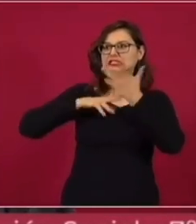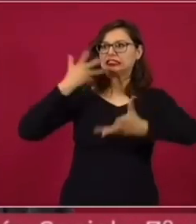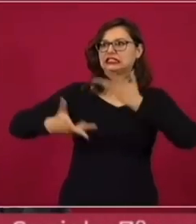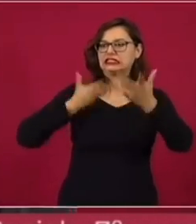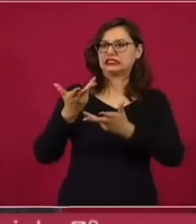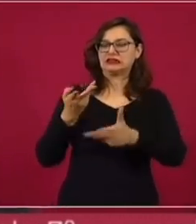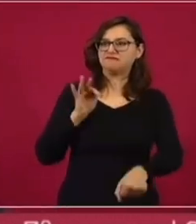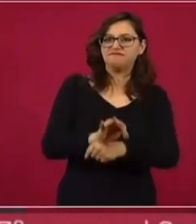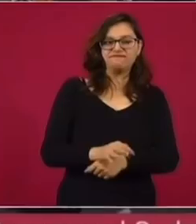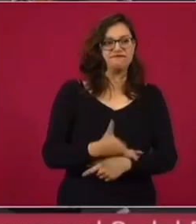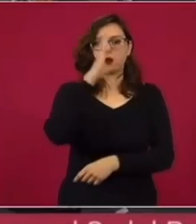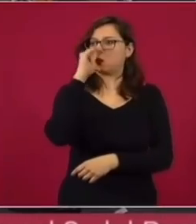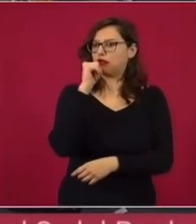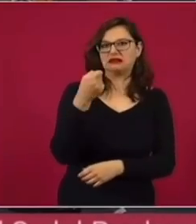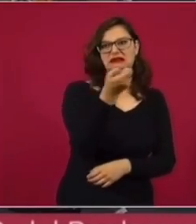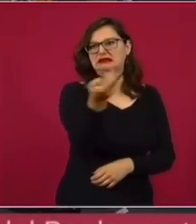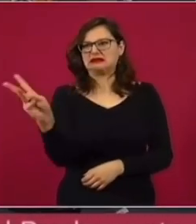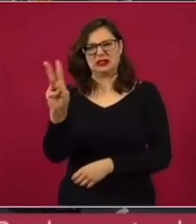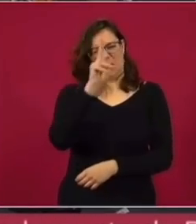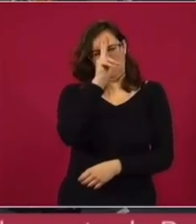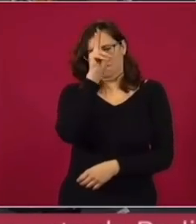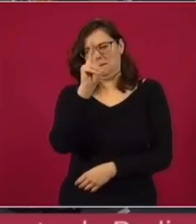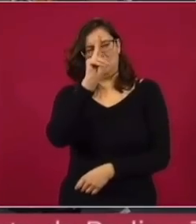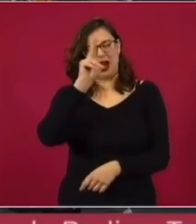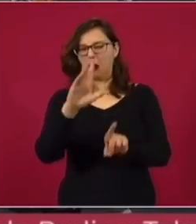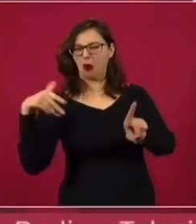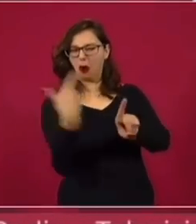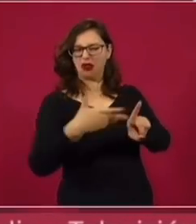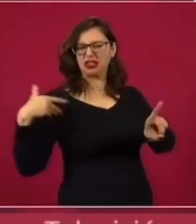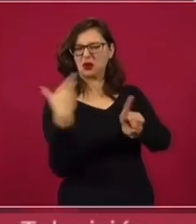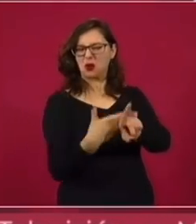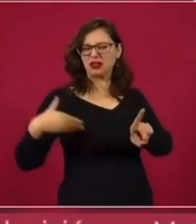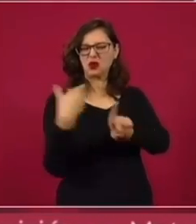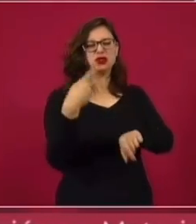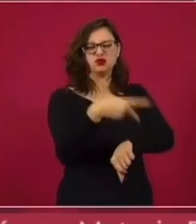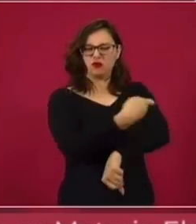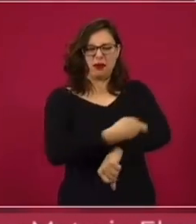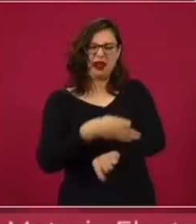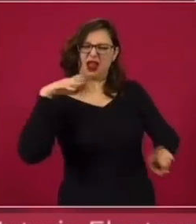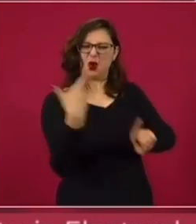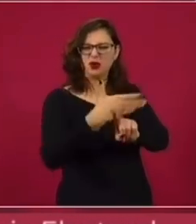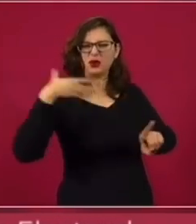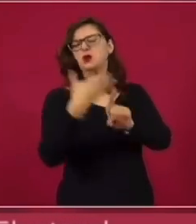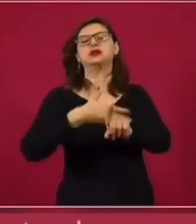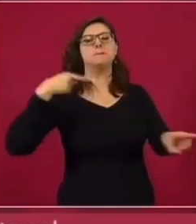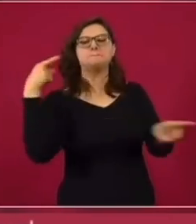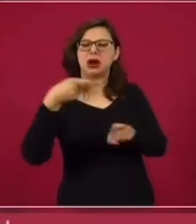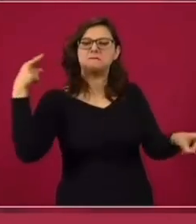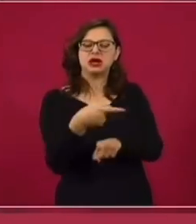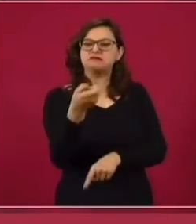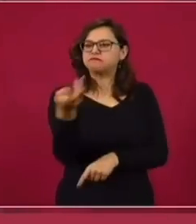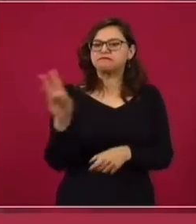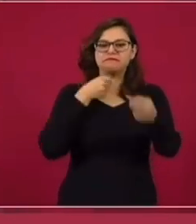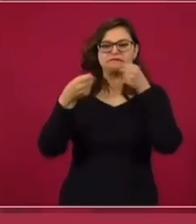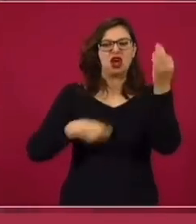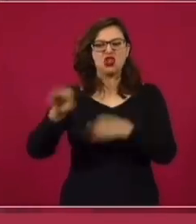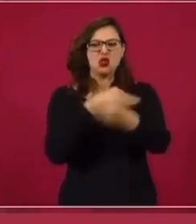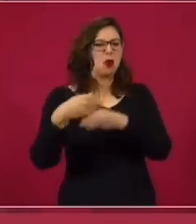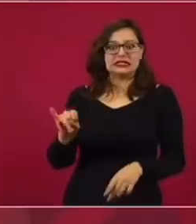pero se le lanzaron con todo. A él, a su familia, toda la prensa